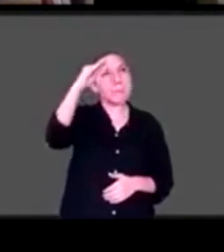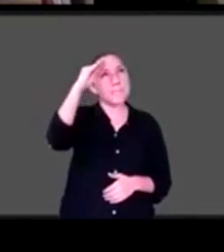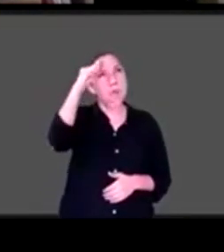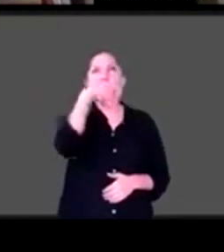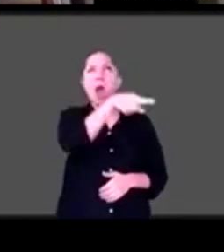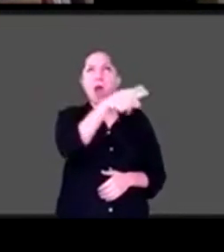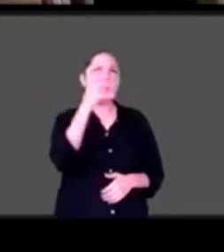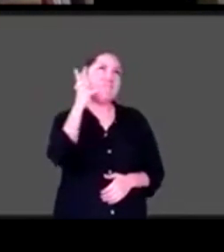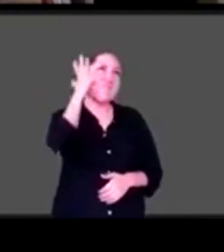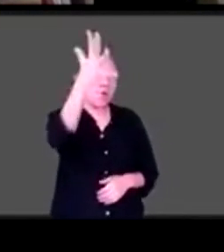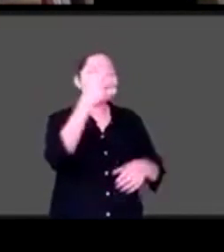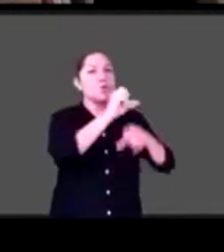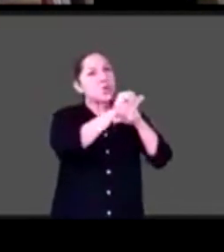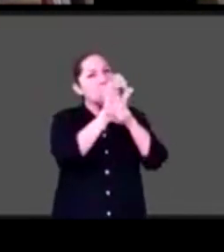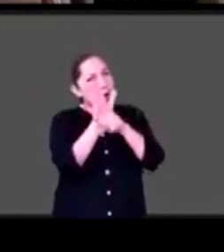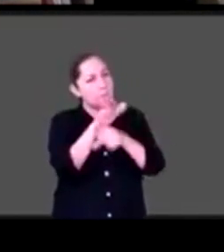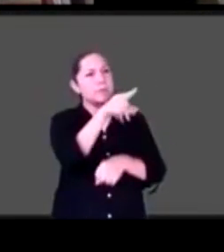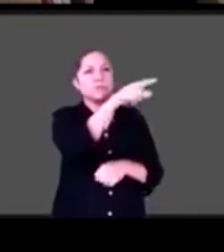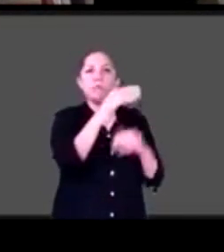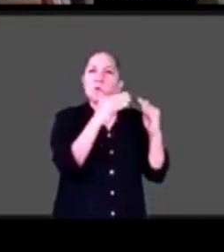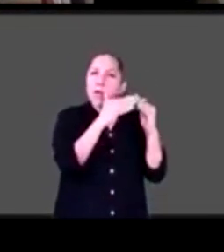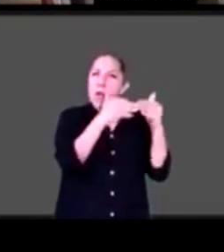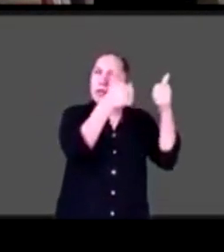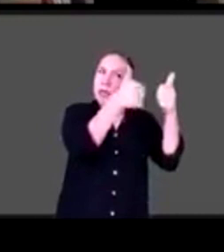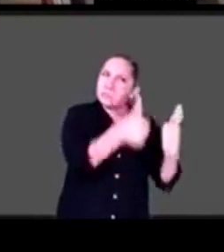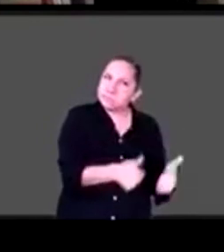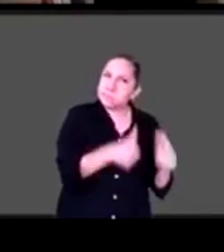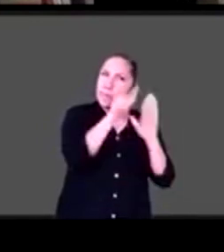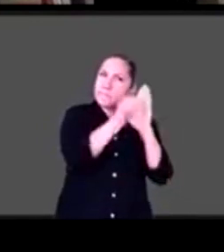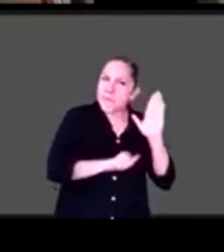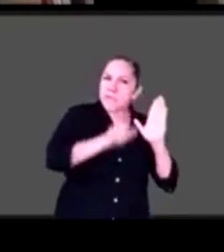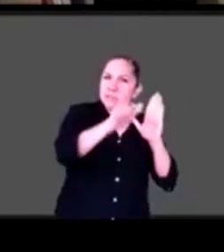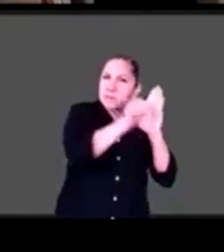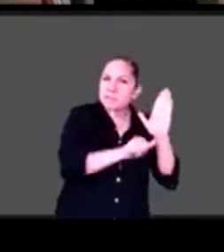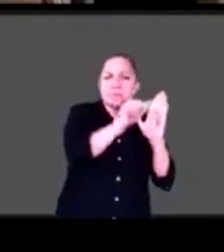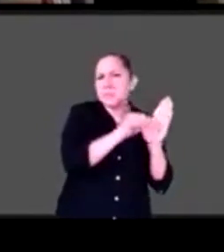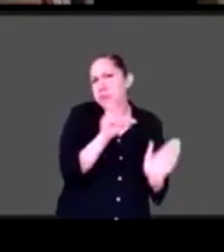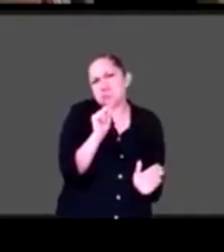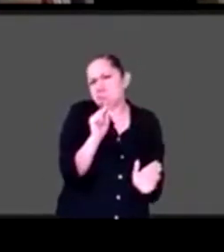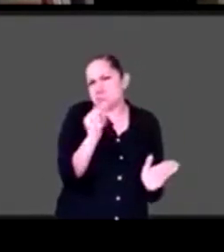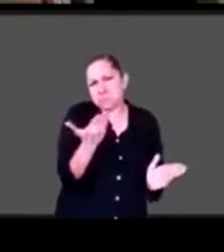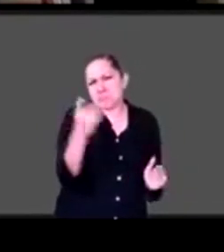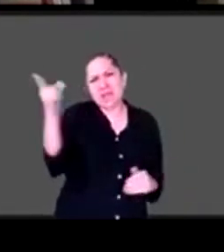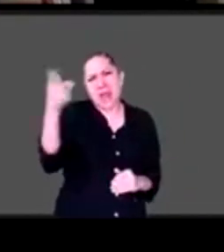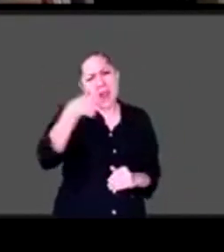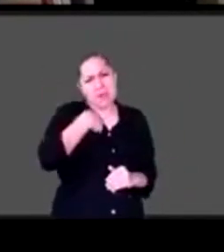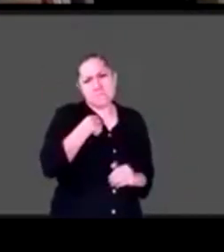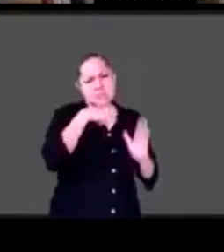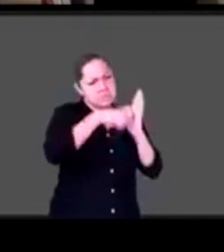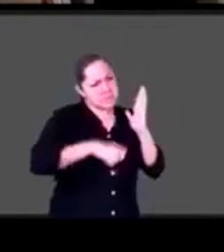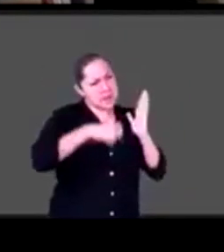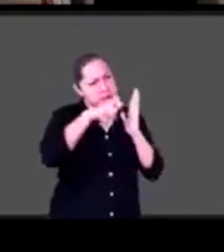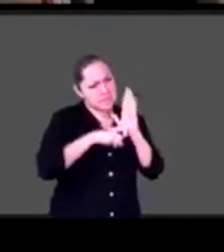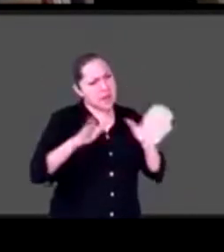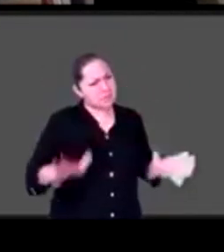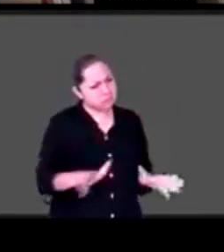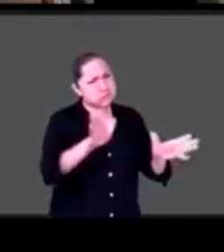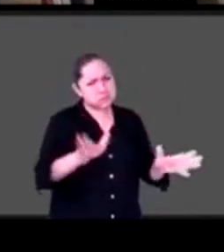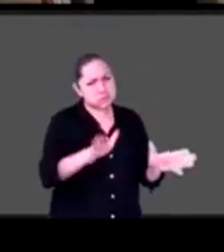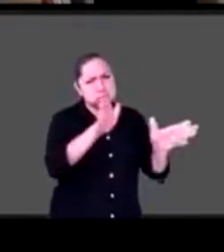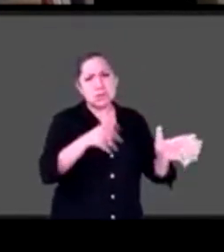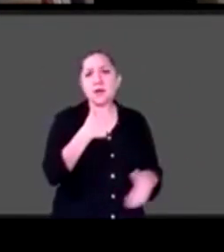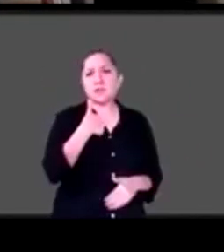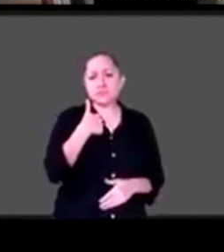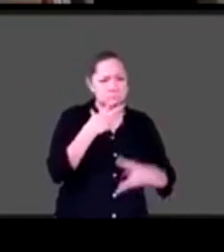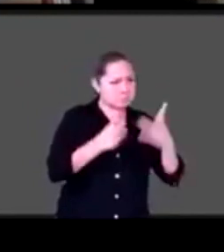a encerrar prácticamente ya meses. Bueno, pues, yo estoy preparado finalmente porque, bueno, yo soy autosuficiente, yo me puedo